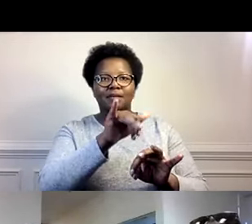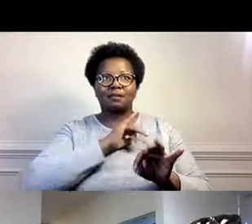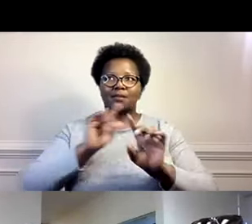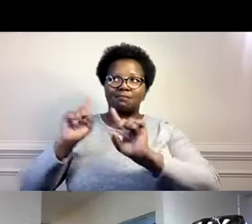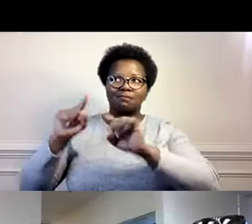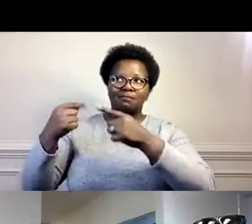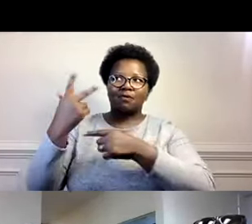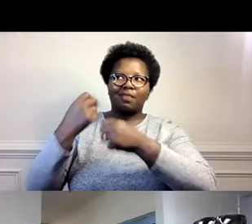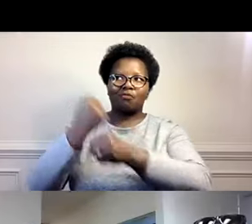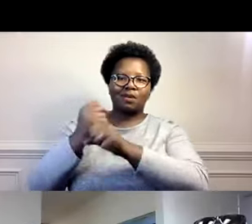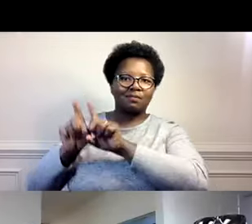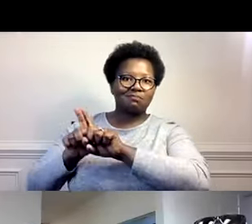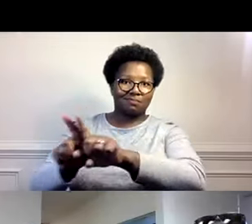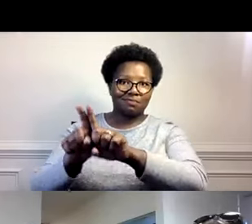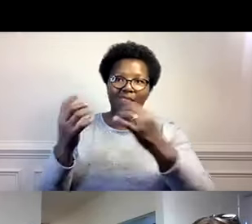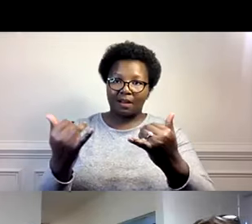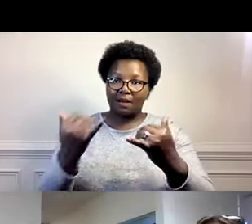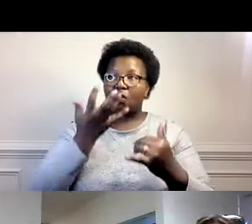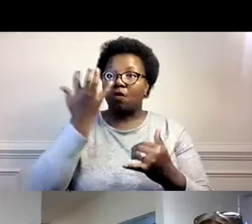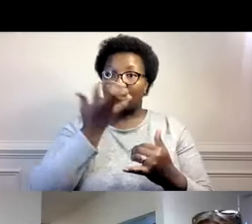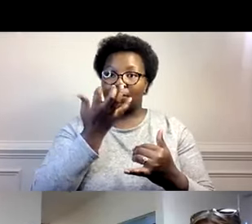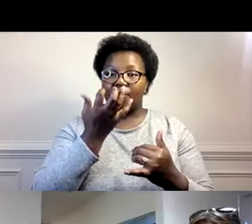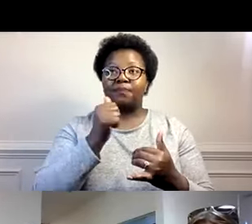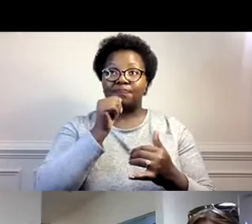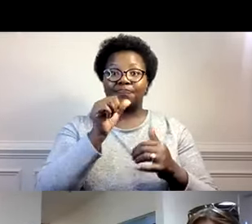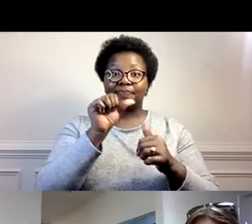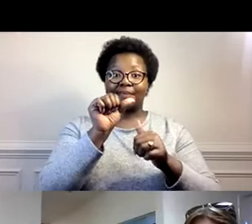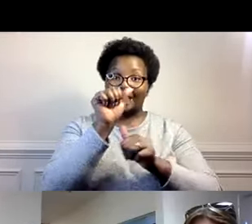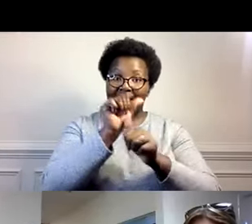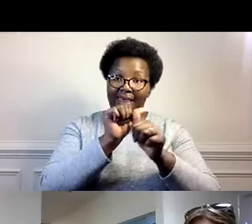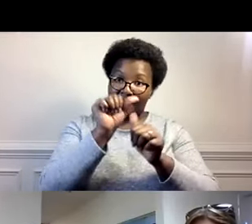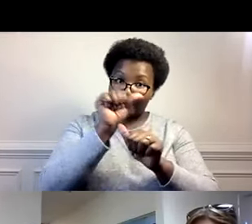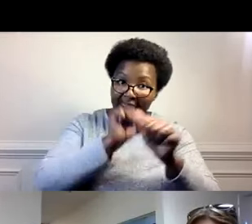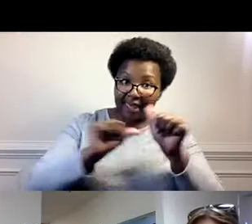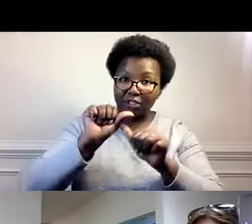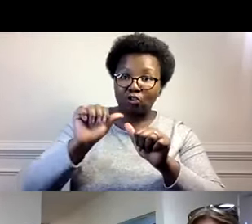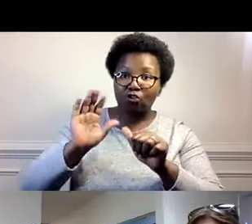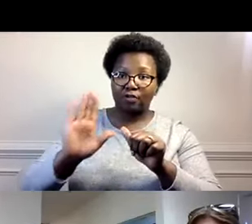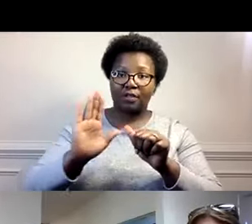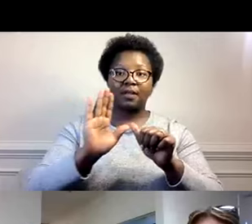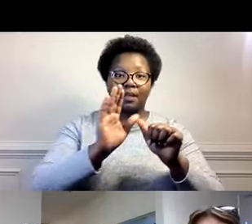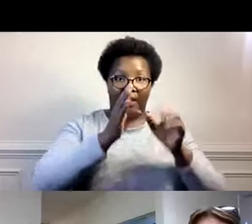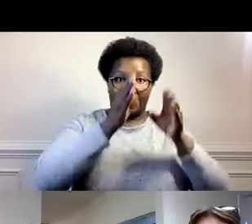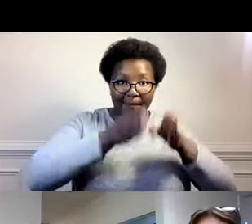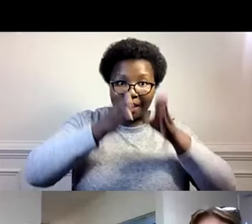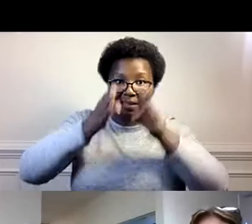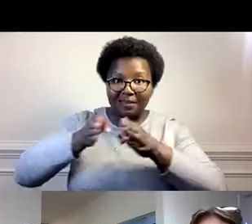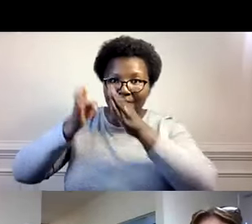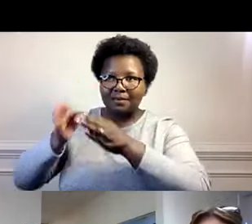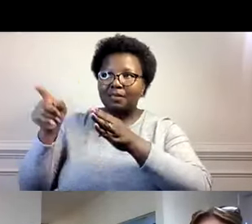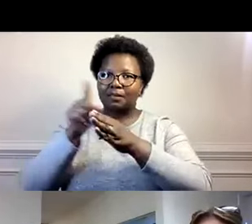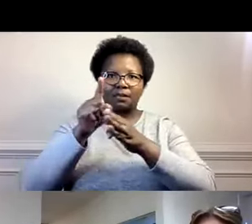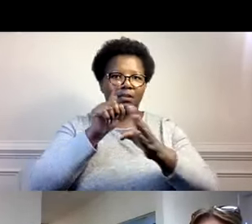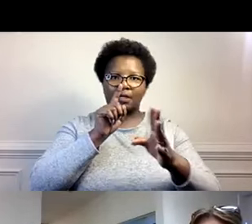bien. Excelentísimo. Vamos a hablar de eso un poquito más. Y obviamente entonces cada de este grupo de personas